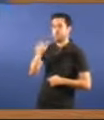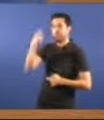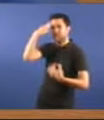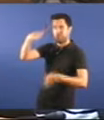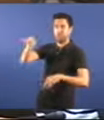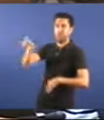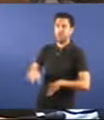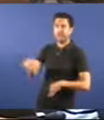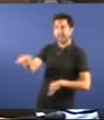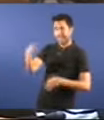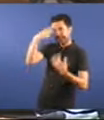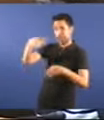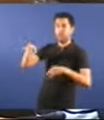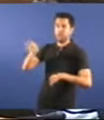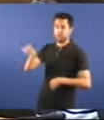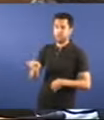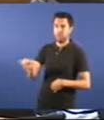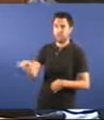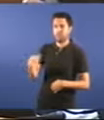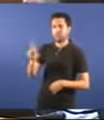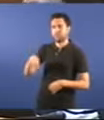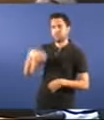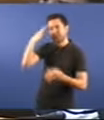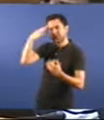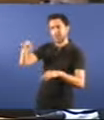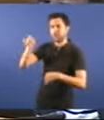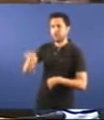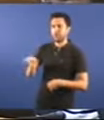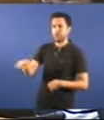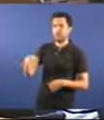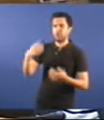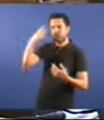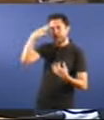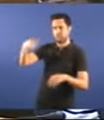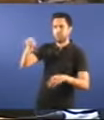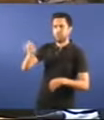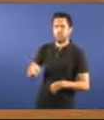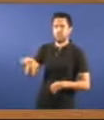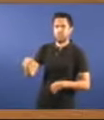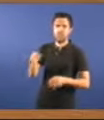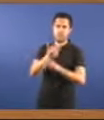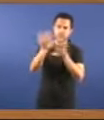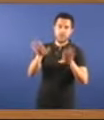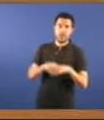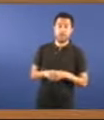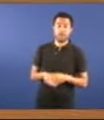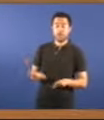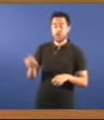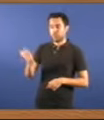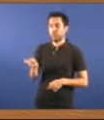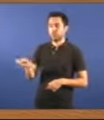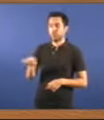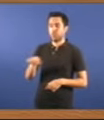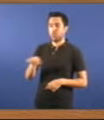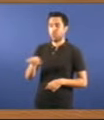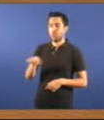vostede, señor Feijó, claro, un ignorante, señor Feijó, un ignorante. Pero vostede, longe de parecerse